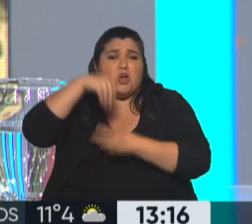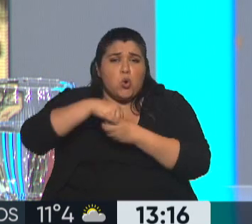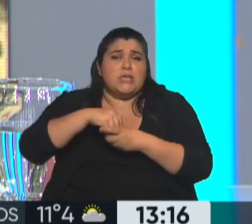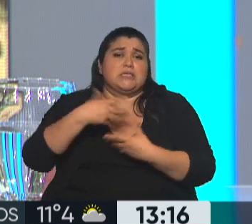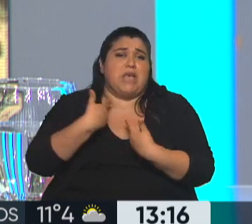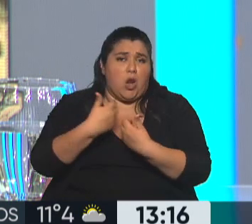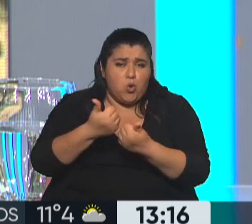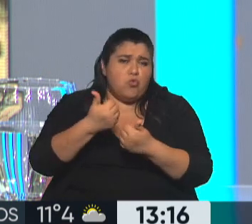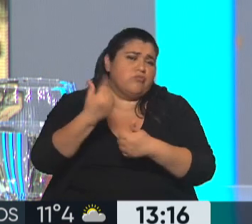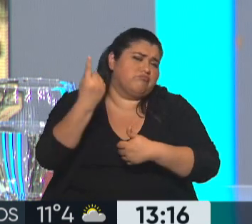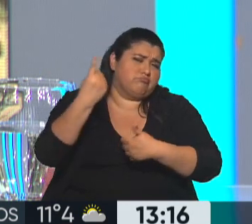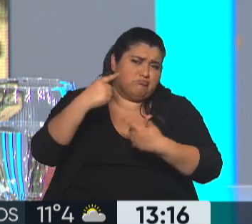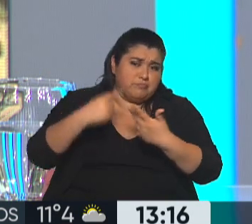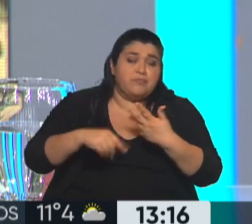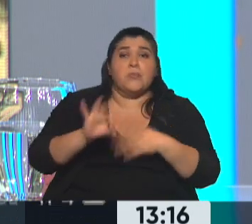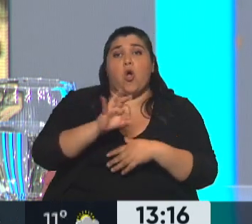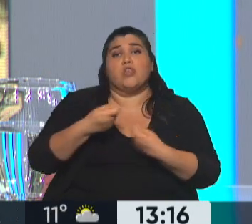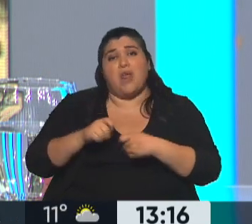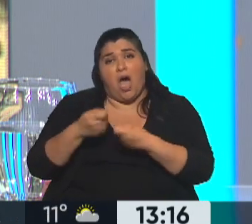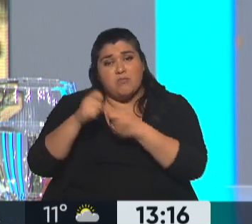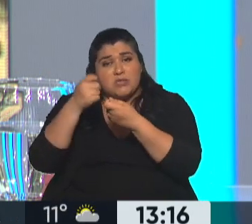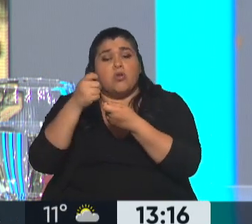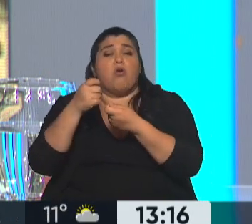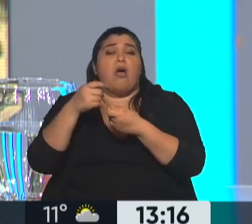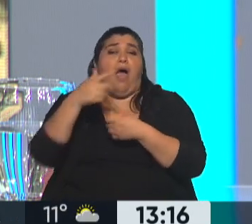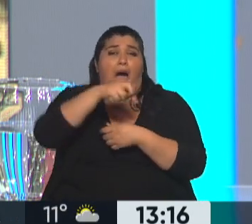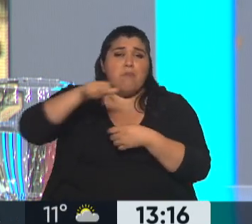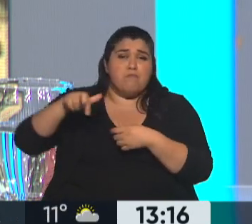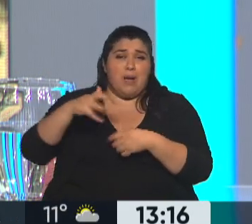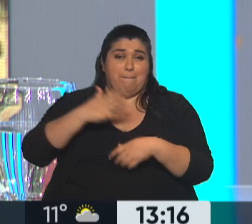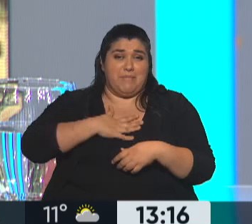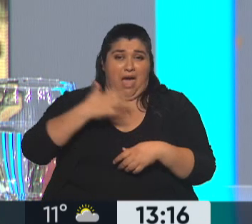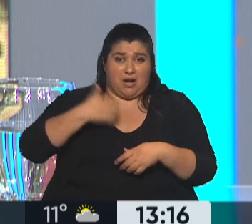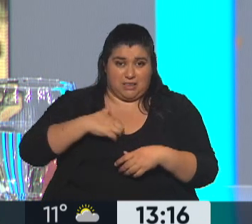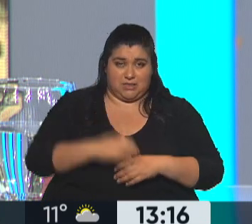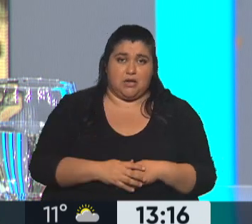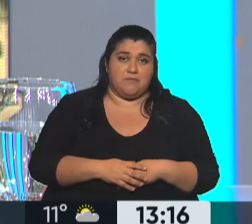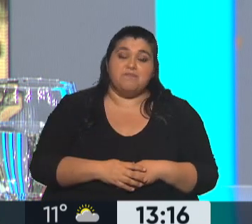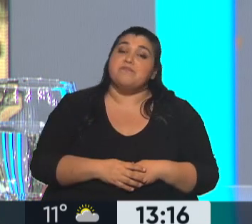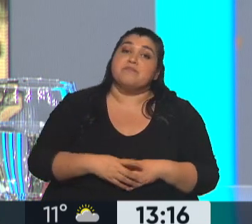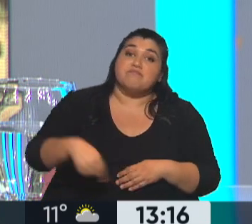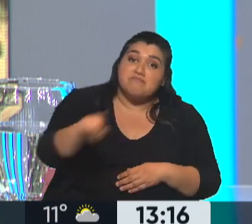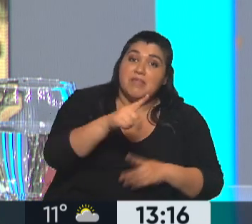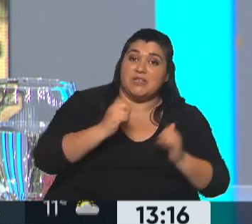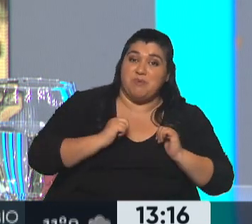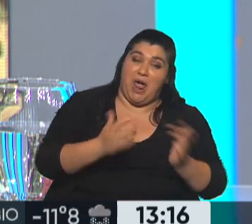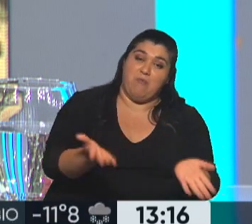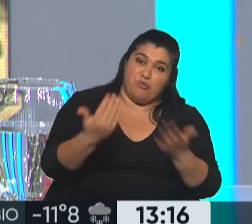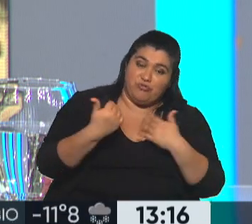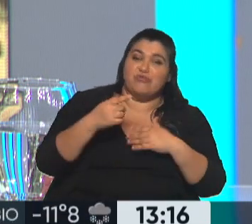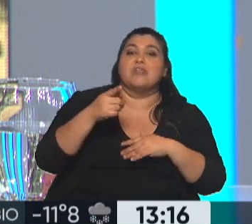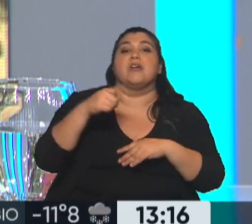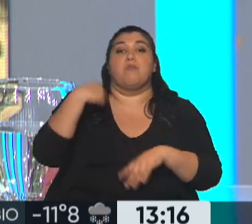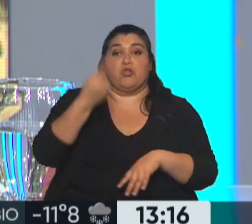apoyo para la realización de estos trámites en la aplicación Mi Argentina, así que los esperamos a todos el próximo